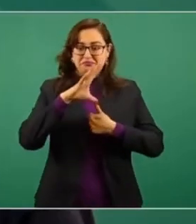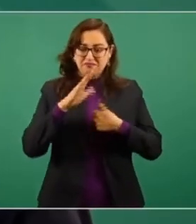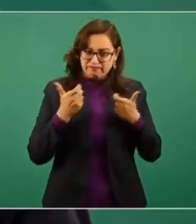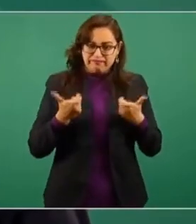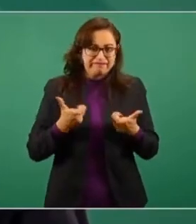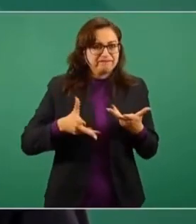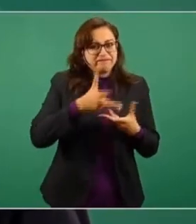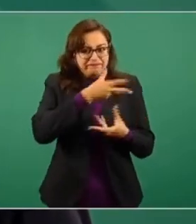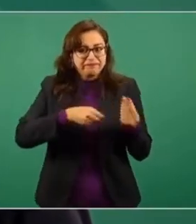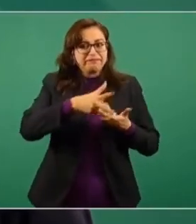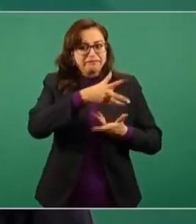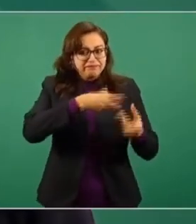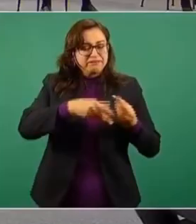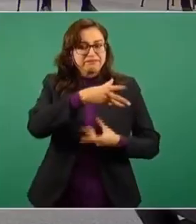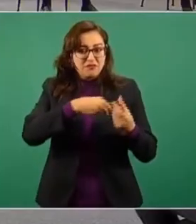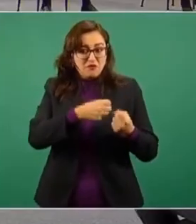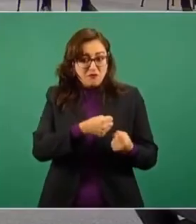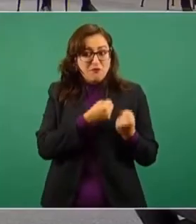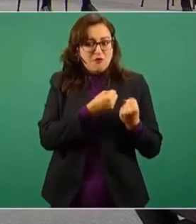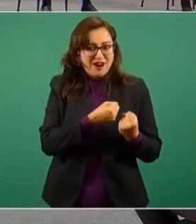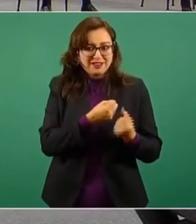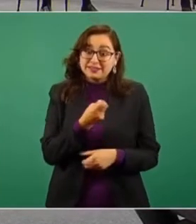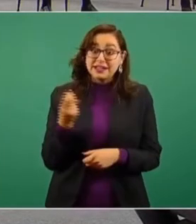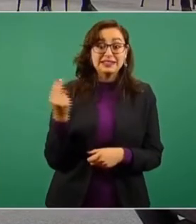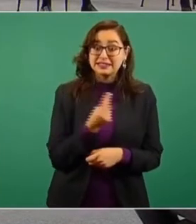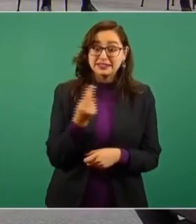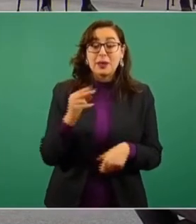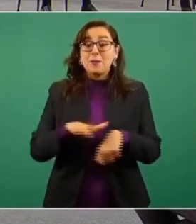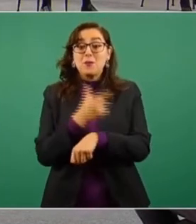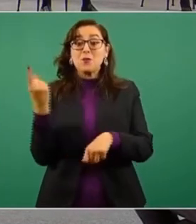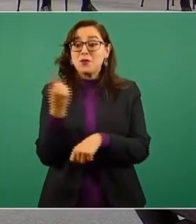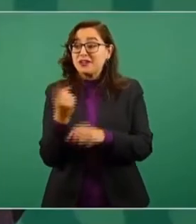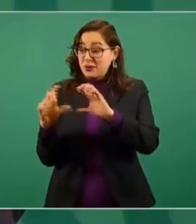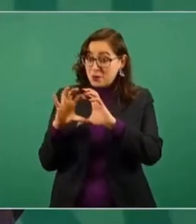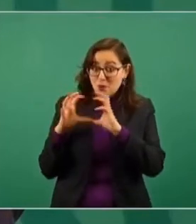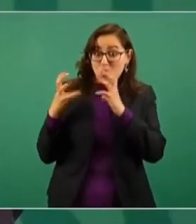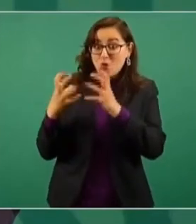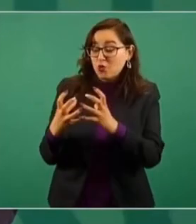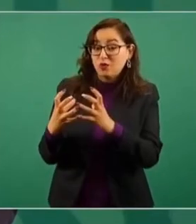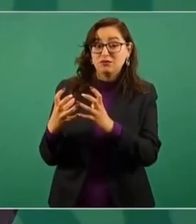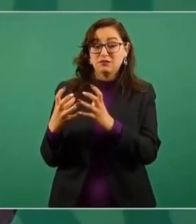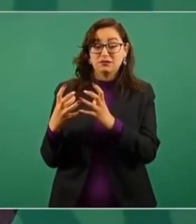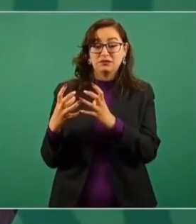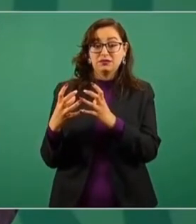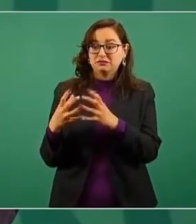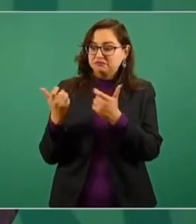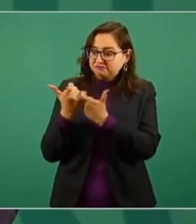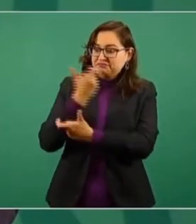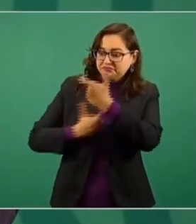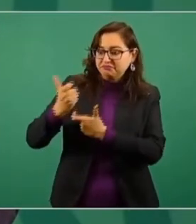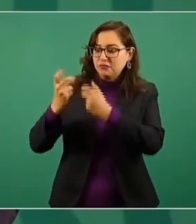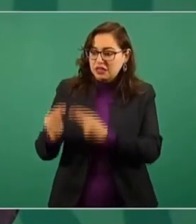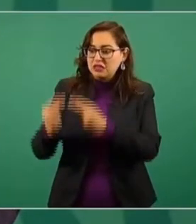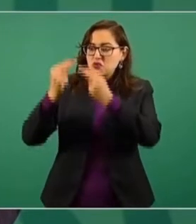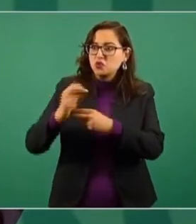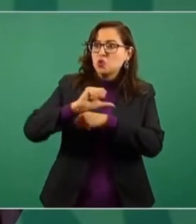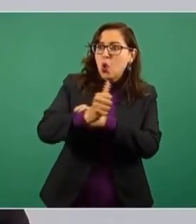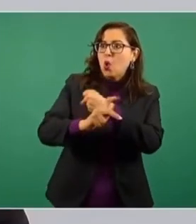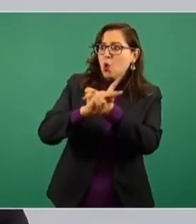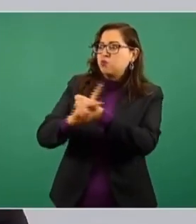en donde hay un avance en la economía, el comercio